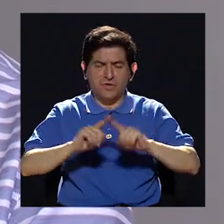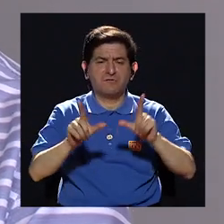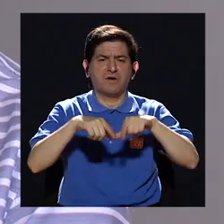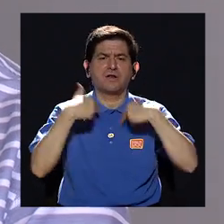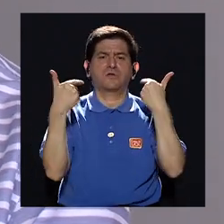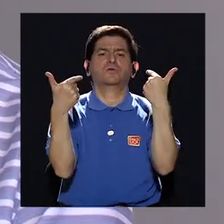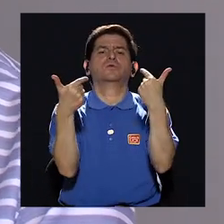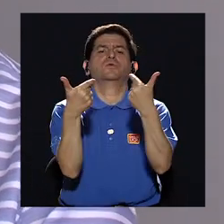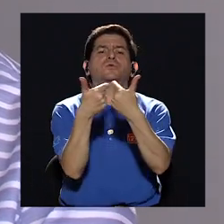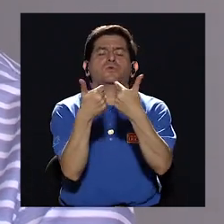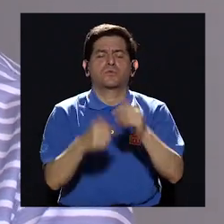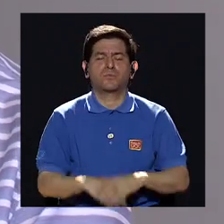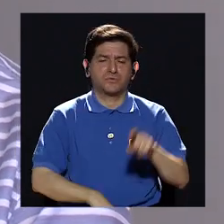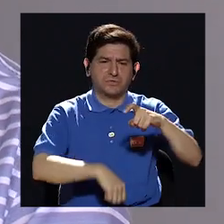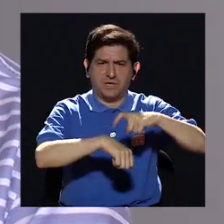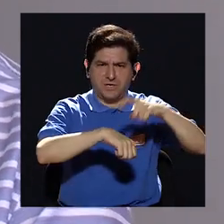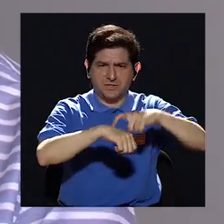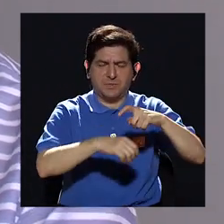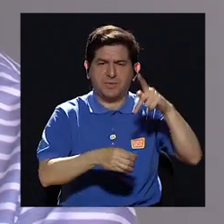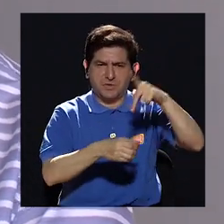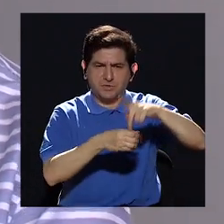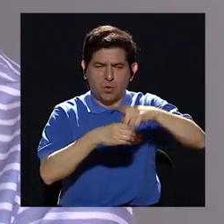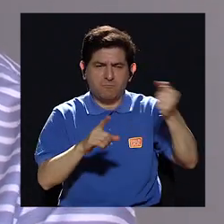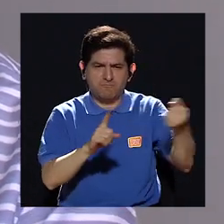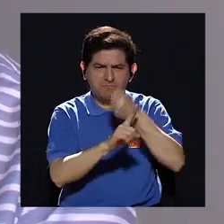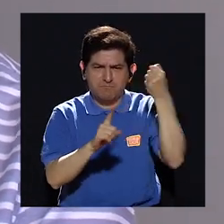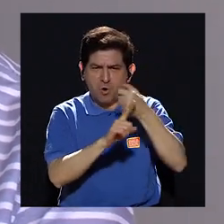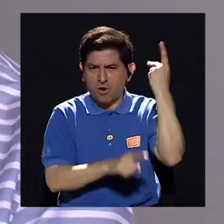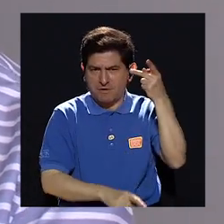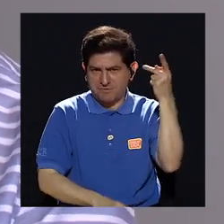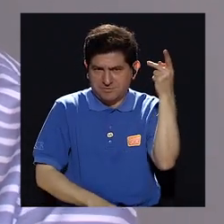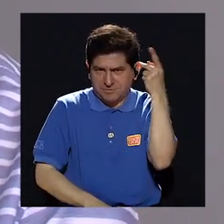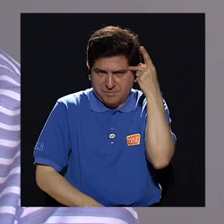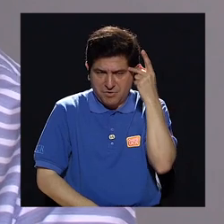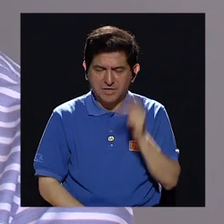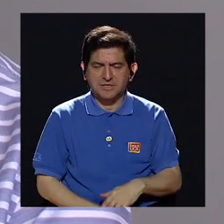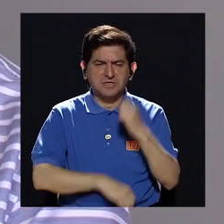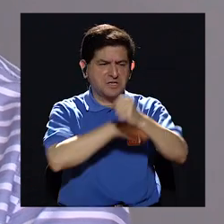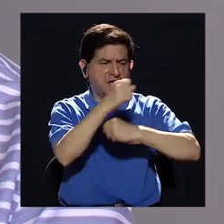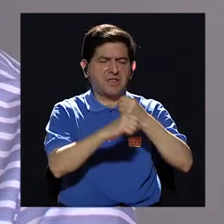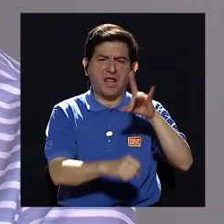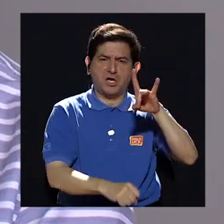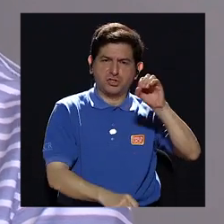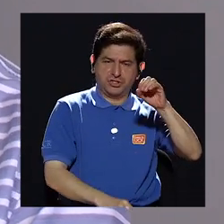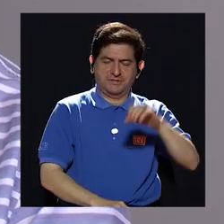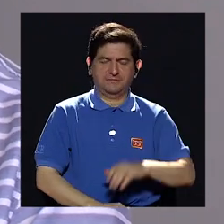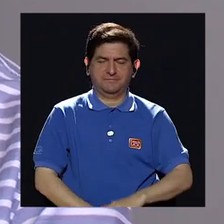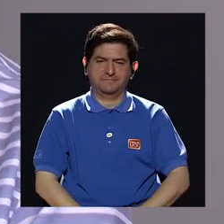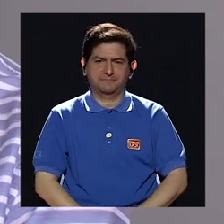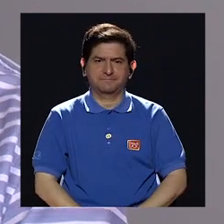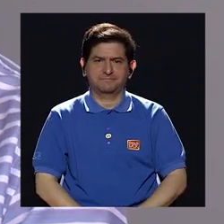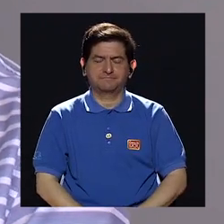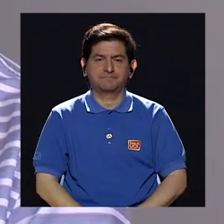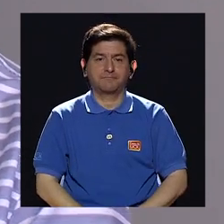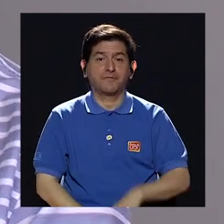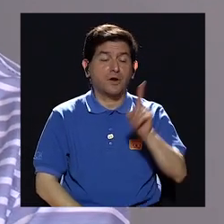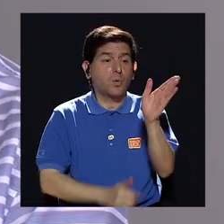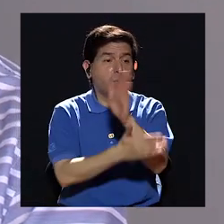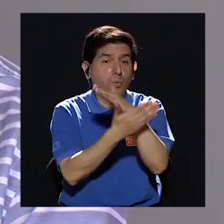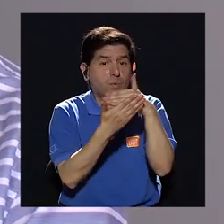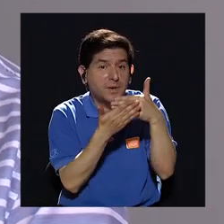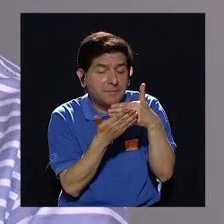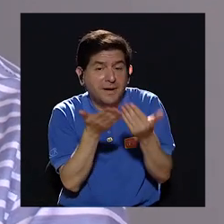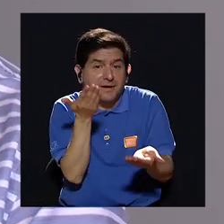grupos que estaban envueltos en la violencia política de los ochentas. Así que una de las